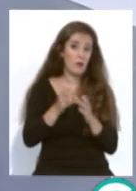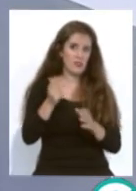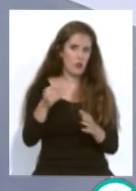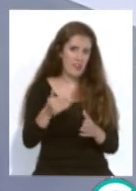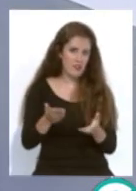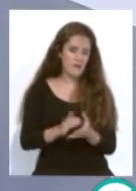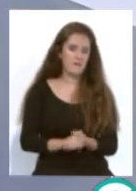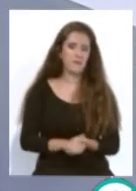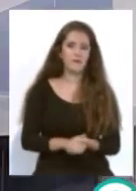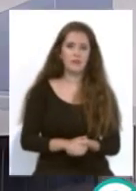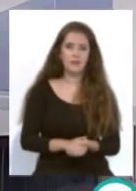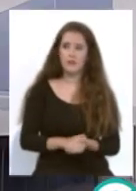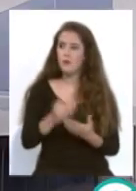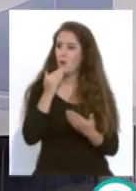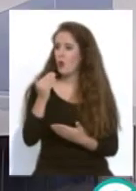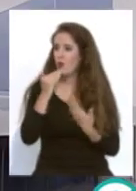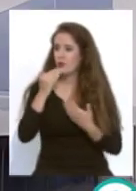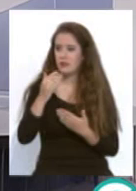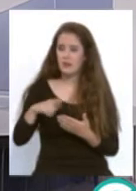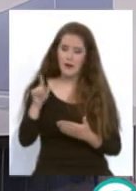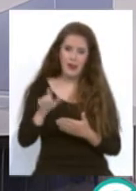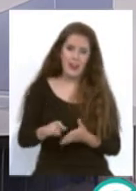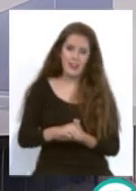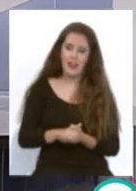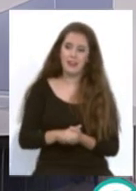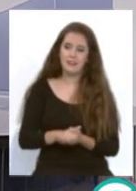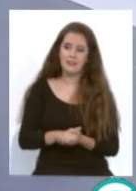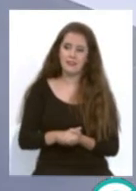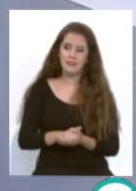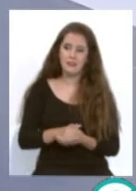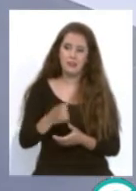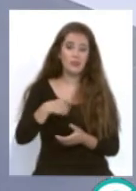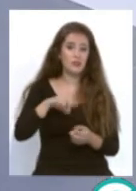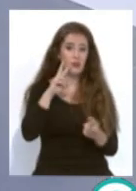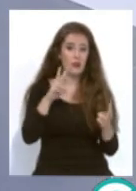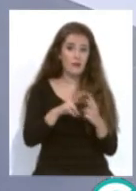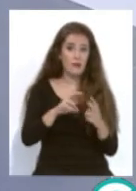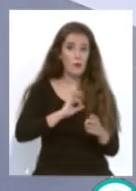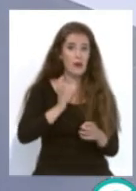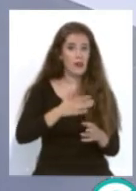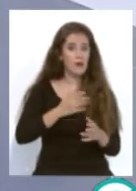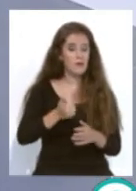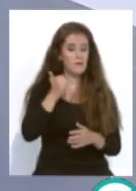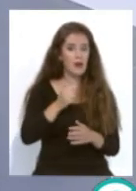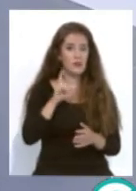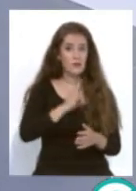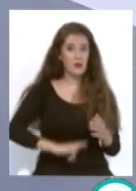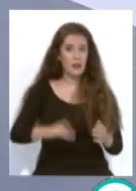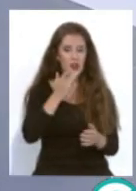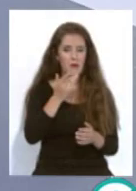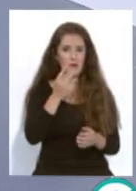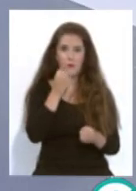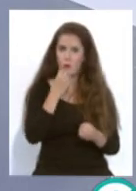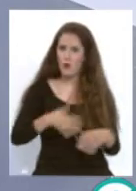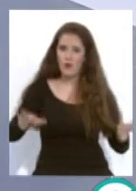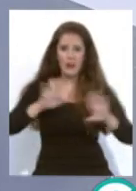don José Figueroa muchísimas gracias muchas gracias Hugo y nosotros nos vemos mañana con más submarinos amarillos que tengan una muy pero que